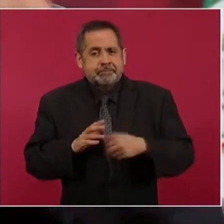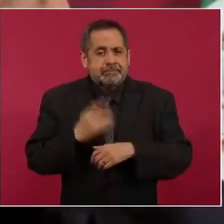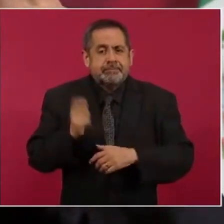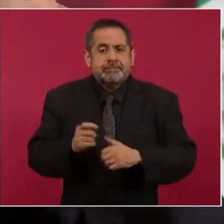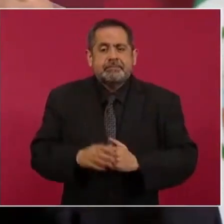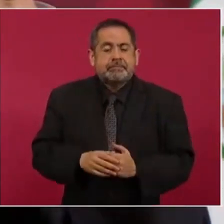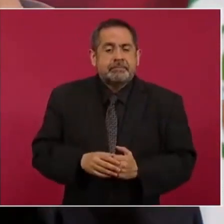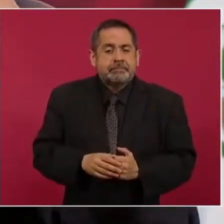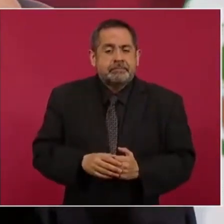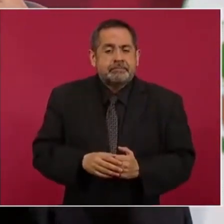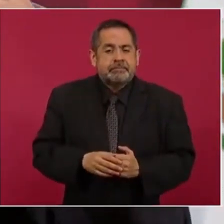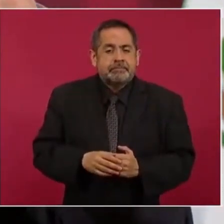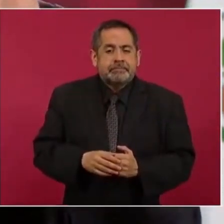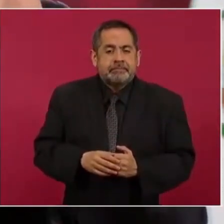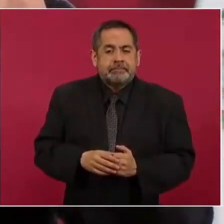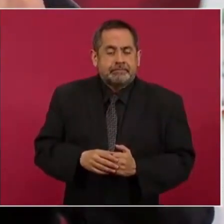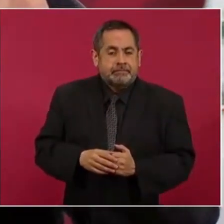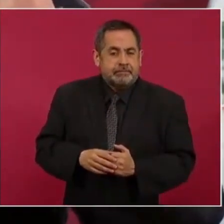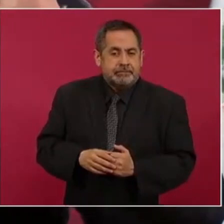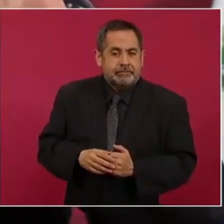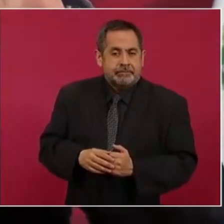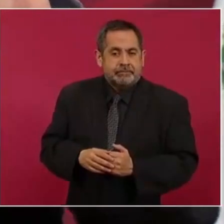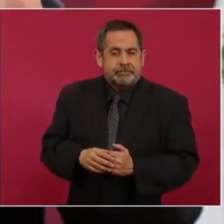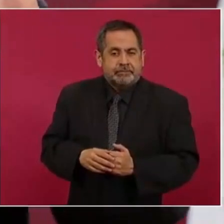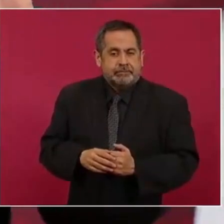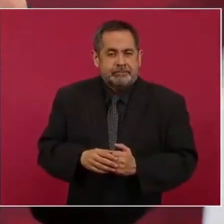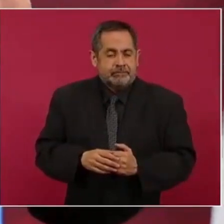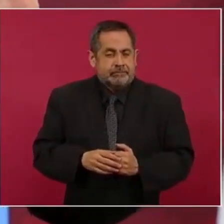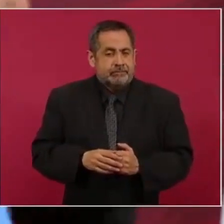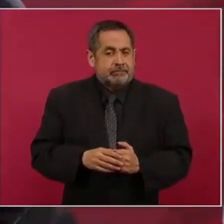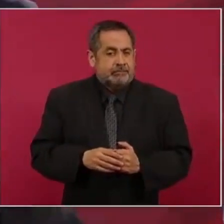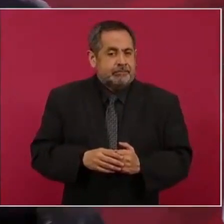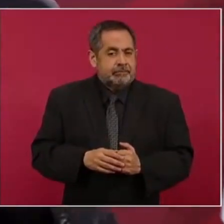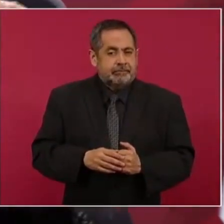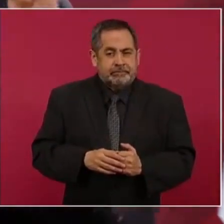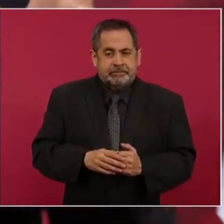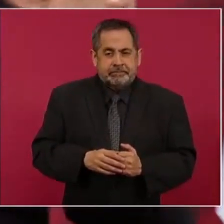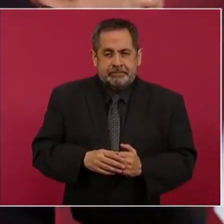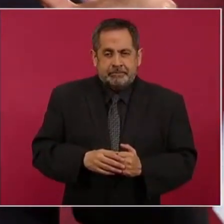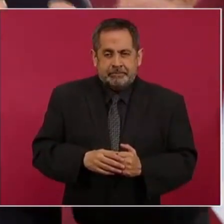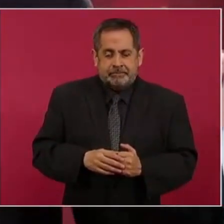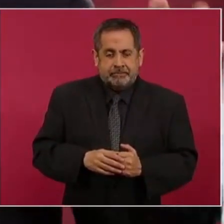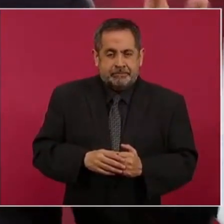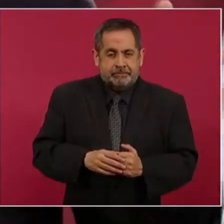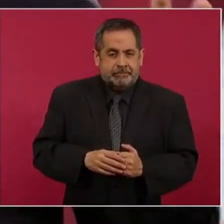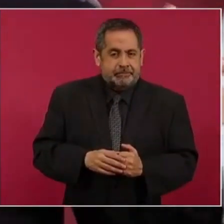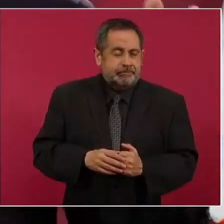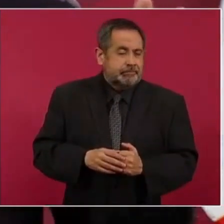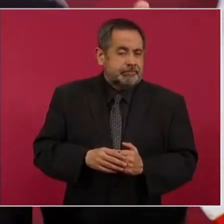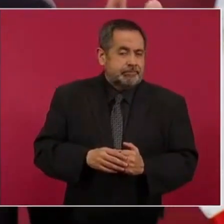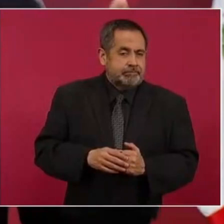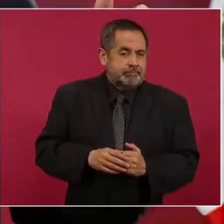o estaban